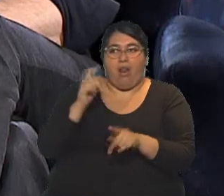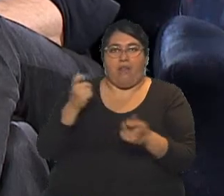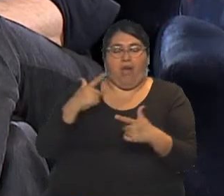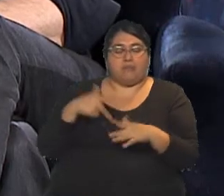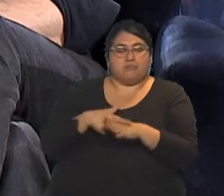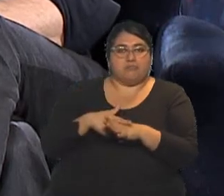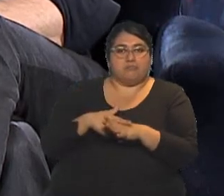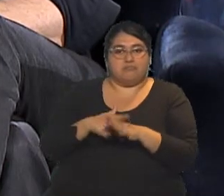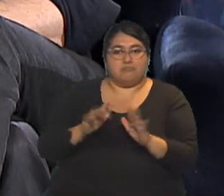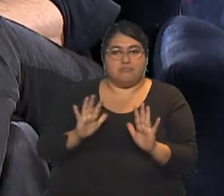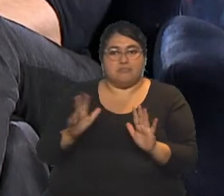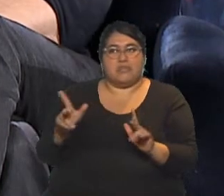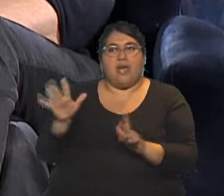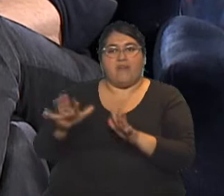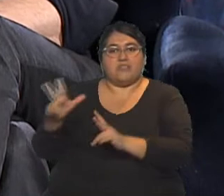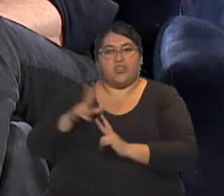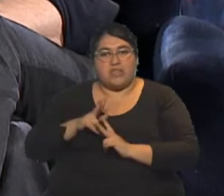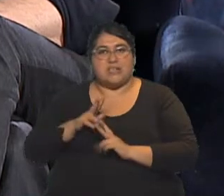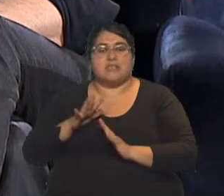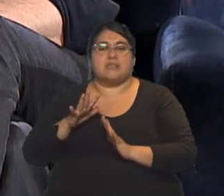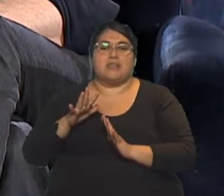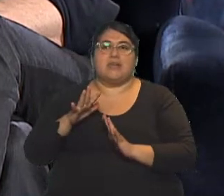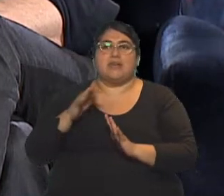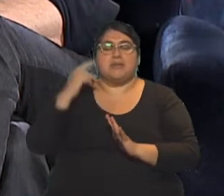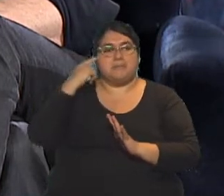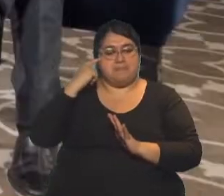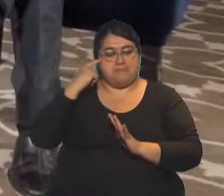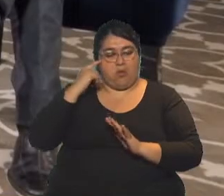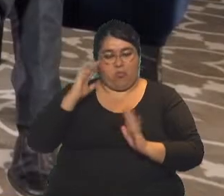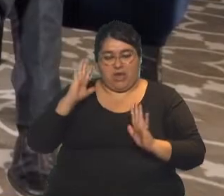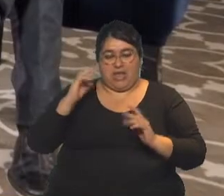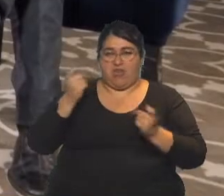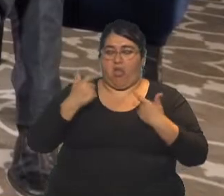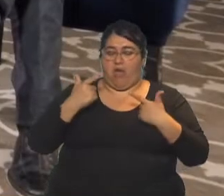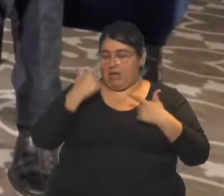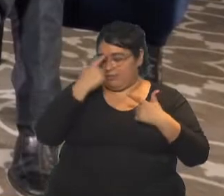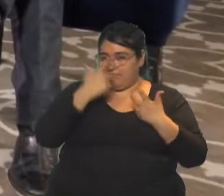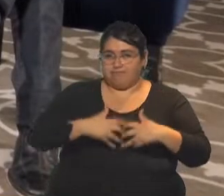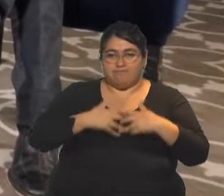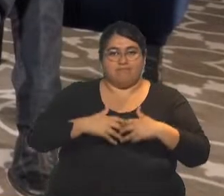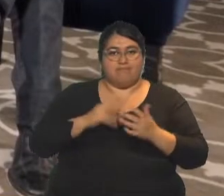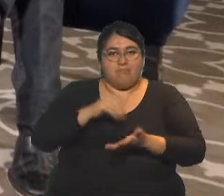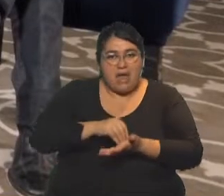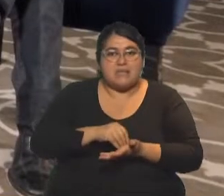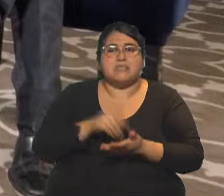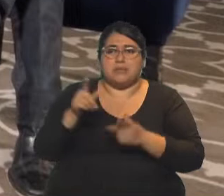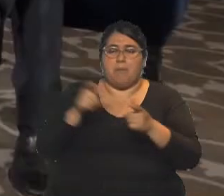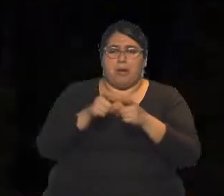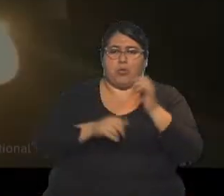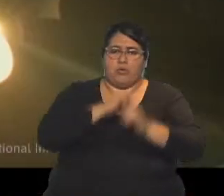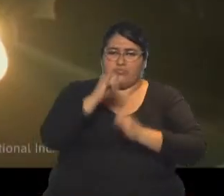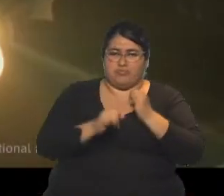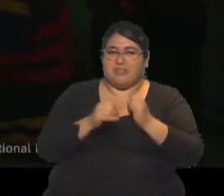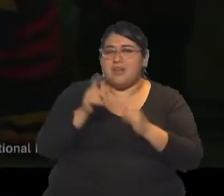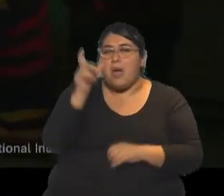son los hijos los que te dicen, los que te hacen poner los pies en la tierra, ¿no? Y eso es precioso porque esto está contado en la película, un personaje